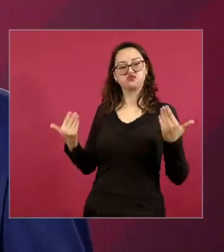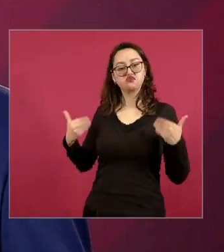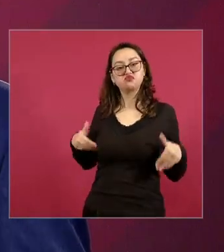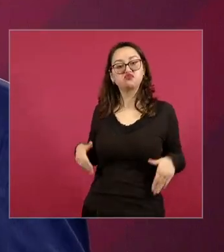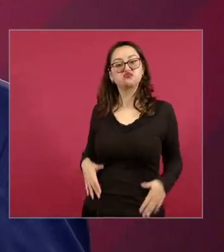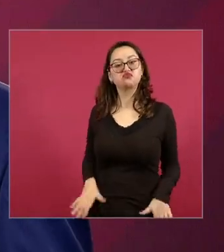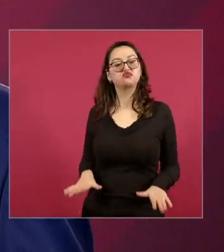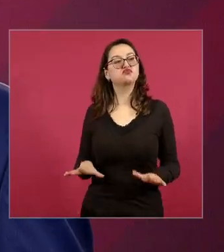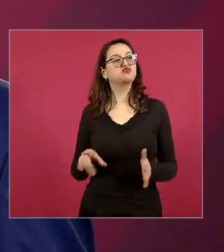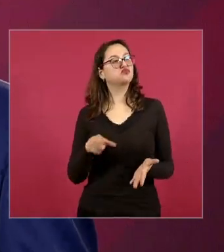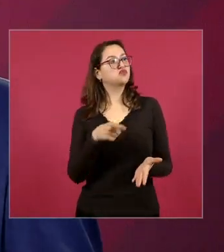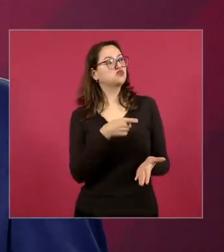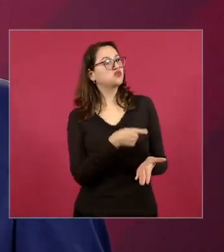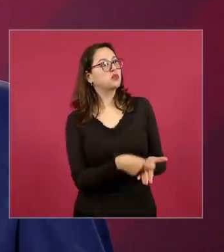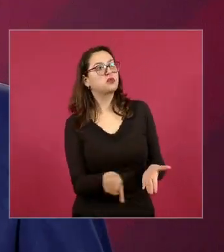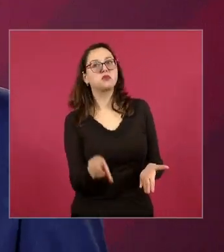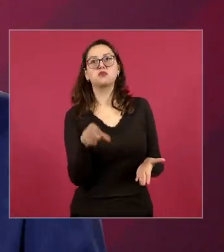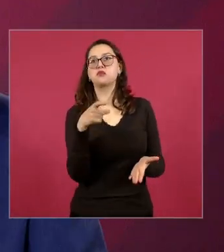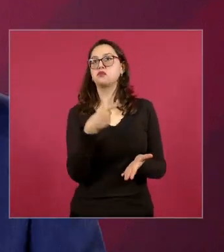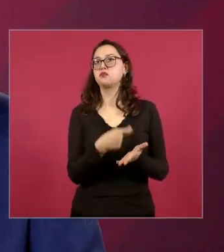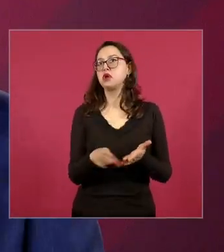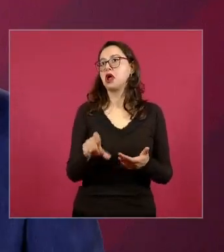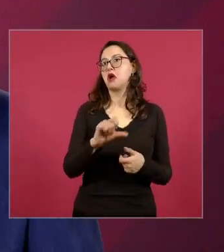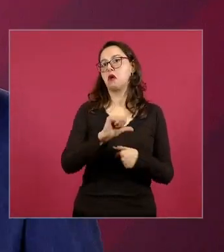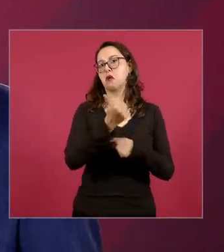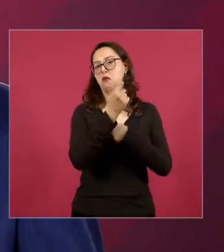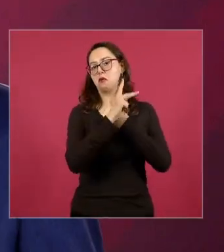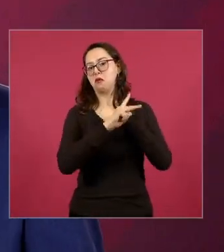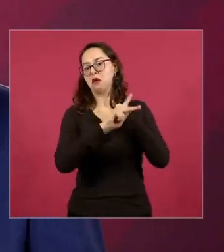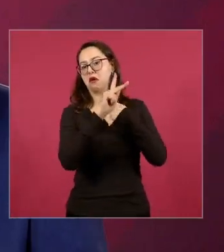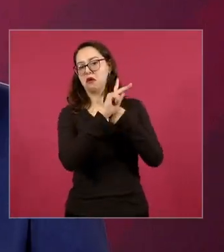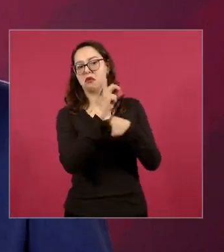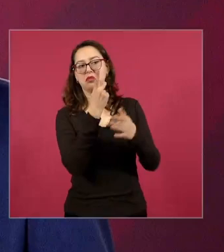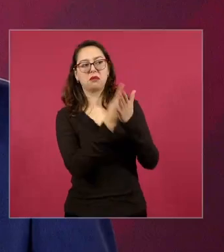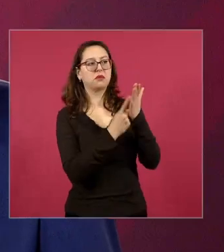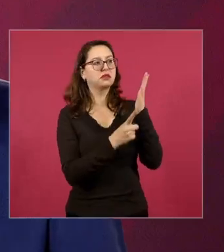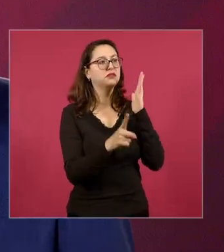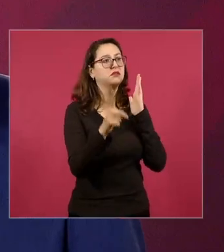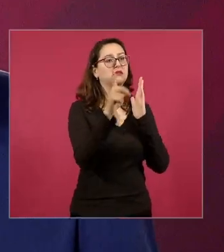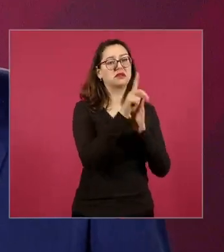tus departamentos en el extranjero y ya no vas a vivir